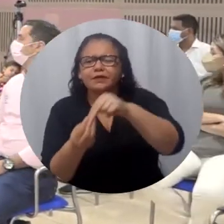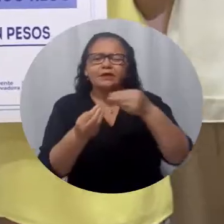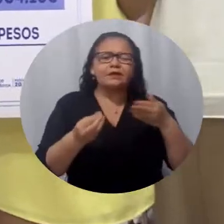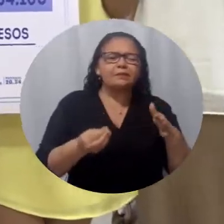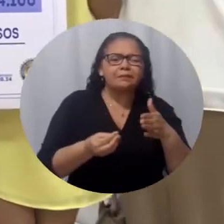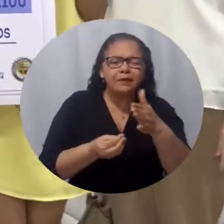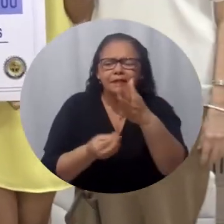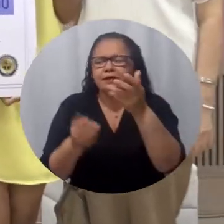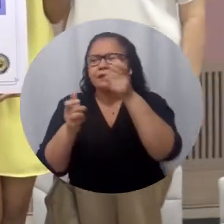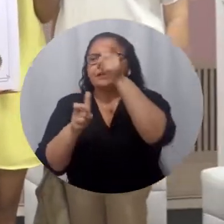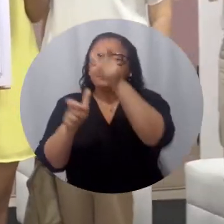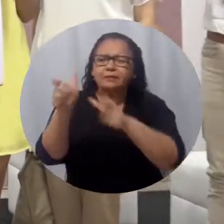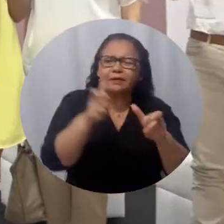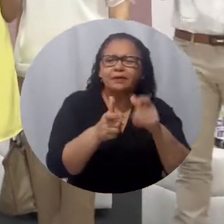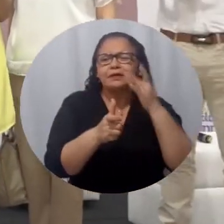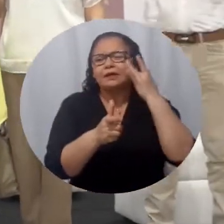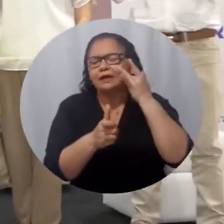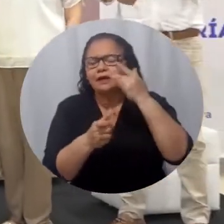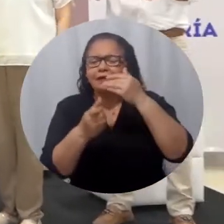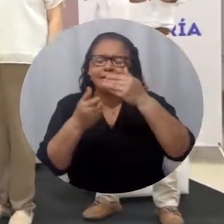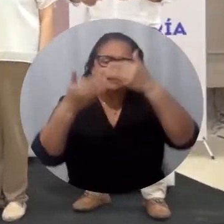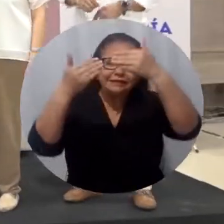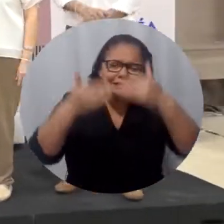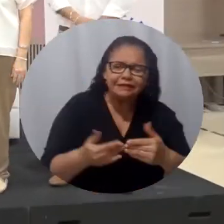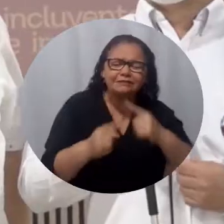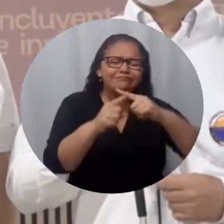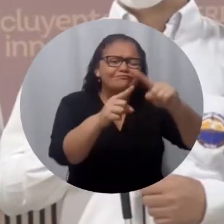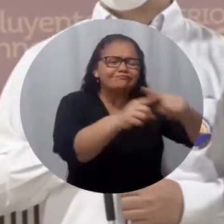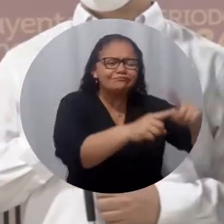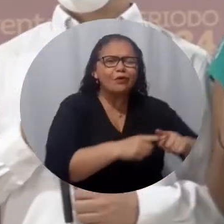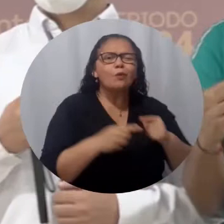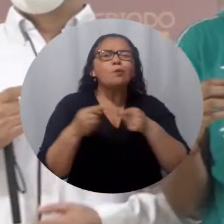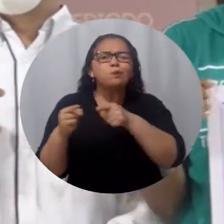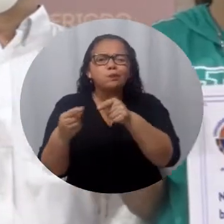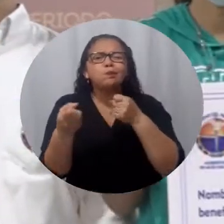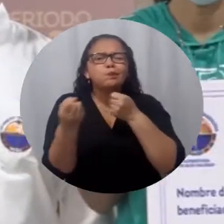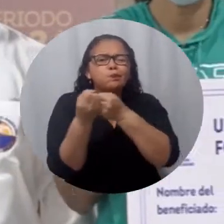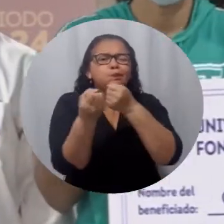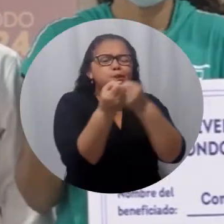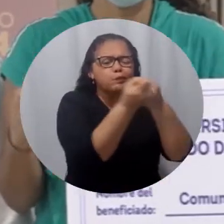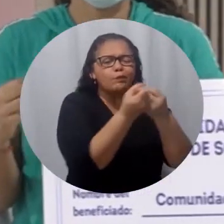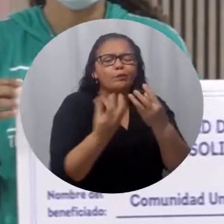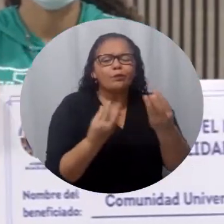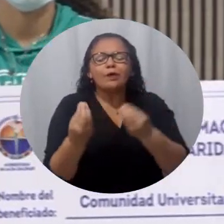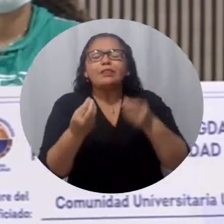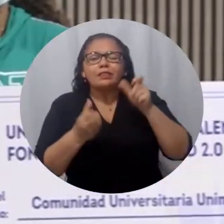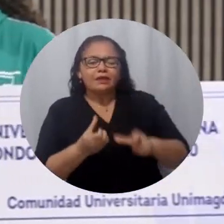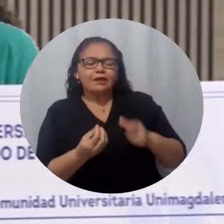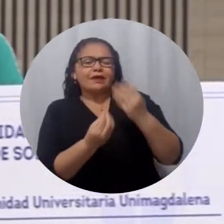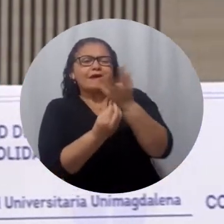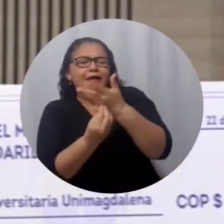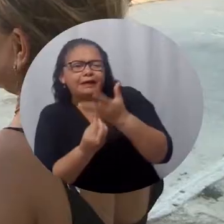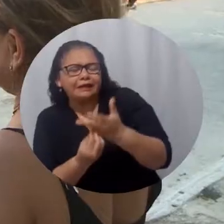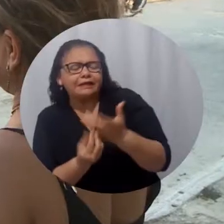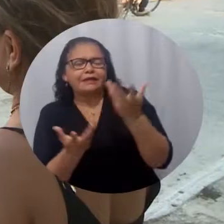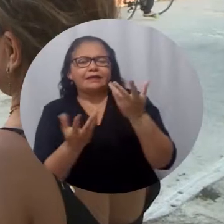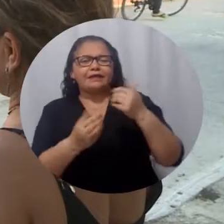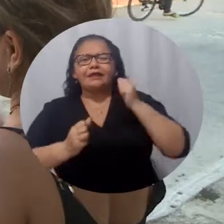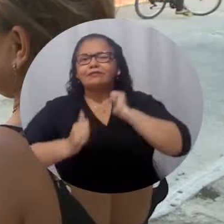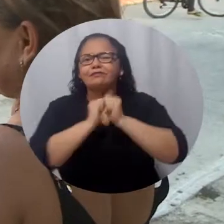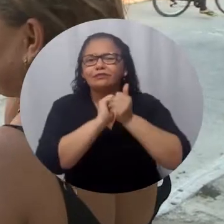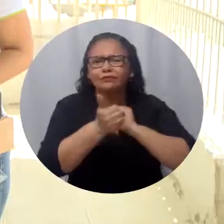pescadores, alumnos pertenecientes a programas de inclusión y permanencia por discapacidad y vulnerabilidad socioeconómica, jóvenes artistas,